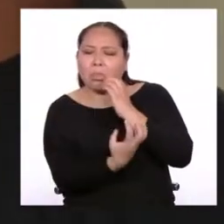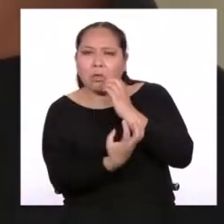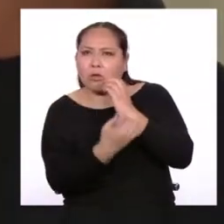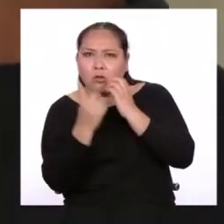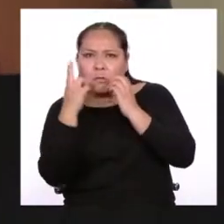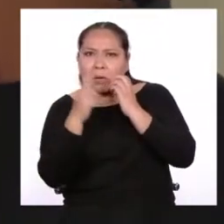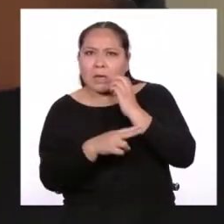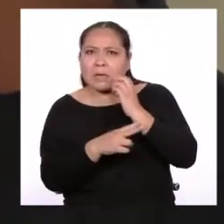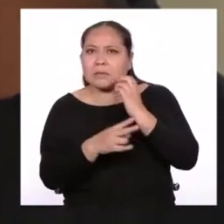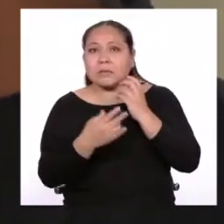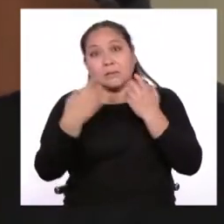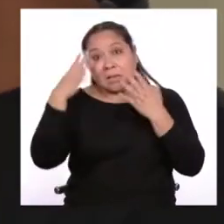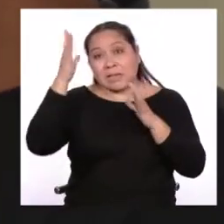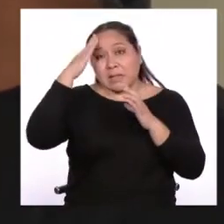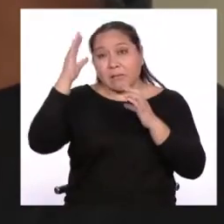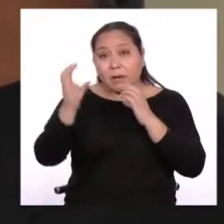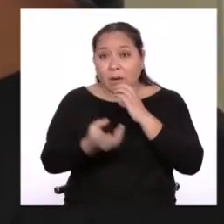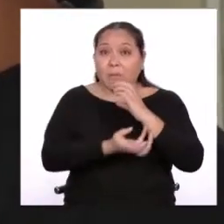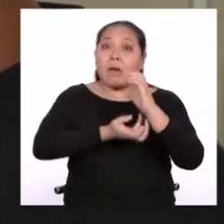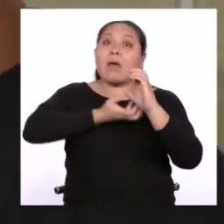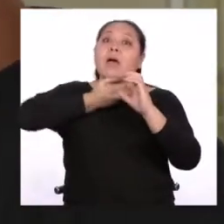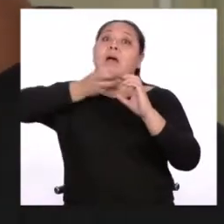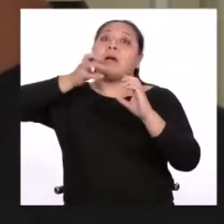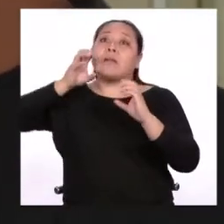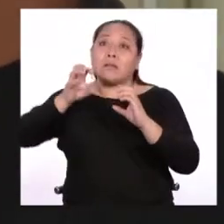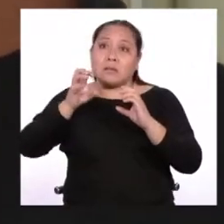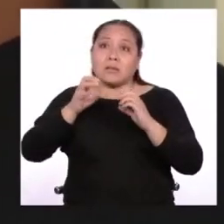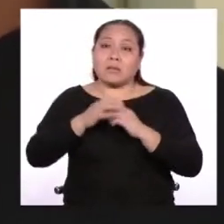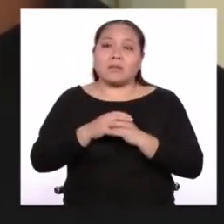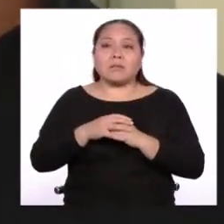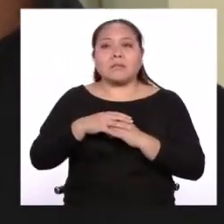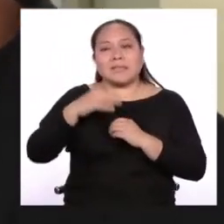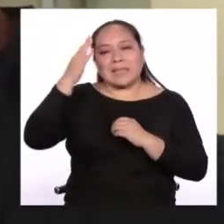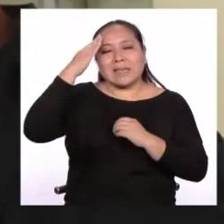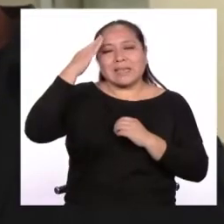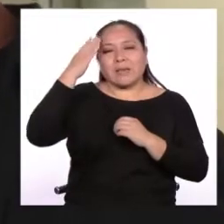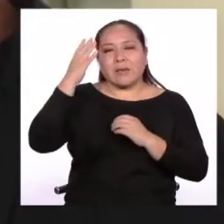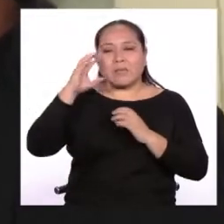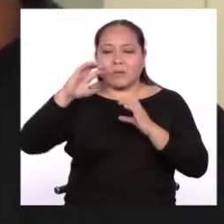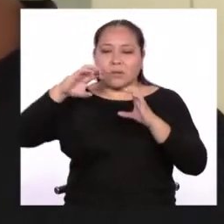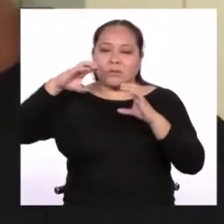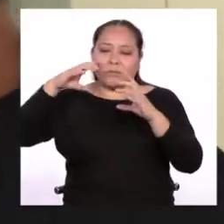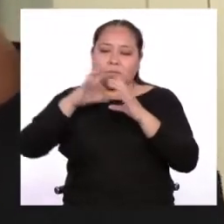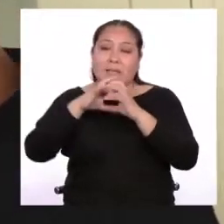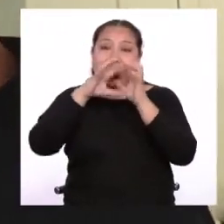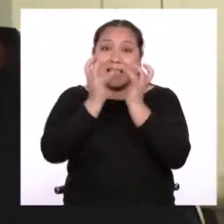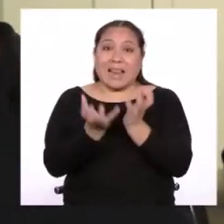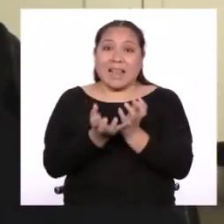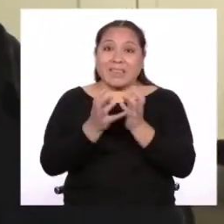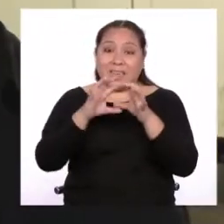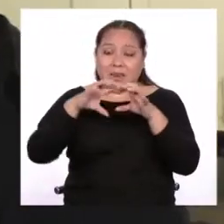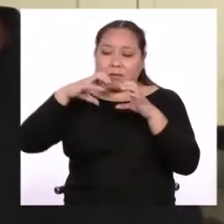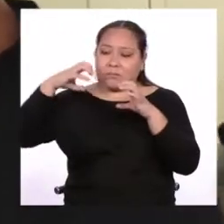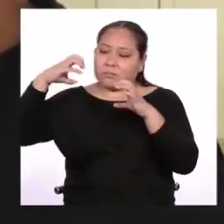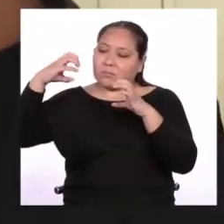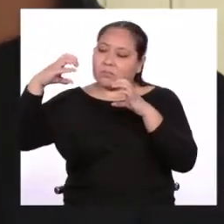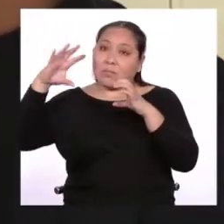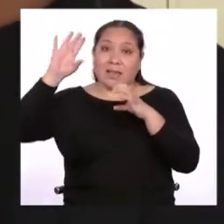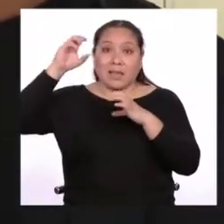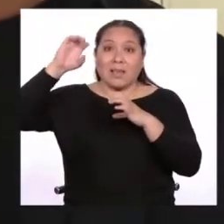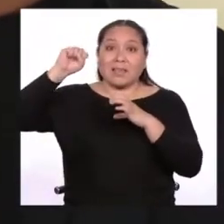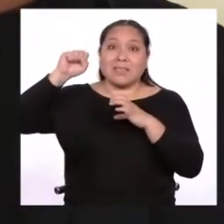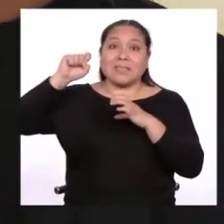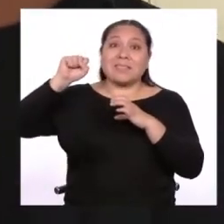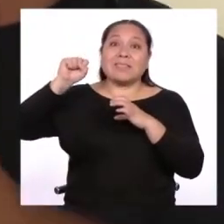cálculos, ¿saben que eventualmente va a volver? Claro, a través de los cálculos sabemos que está orbitando, sea, está avanzando en el tiempo por una